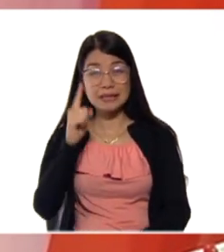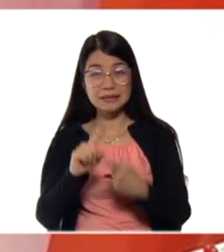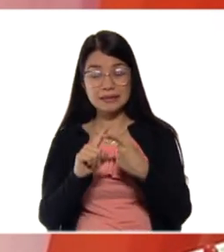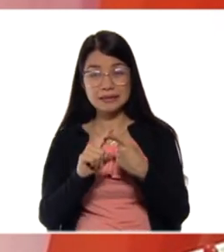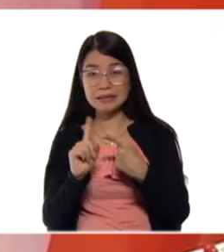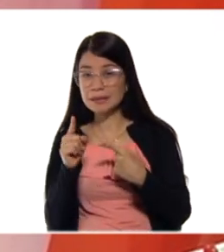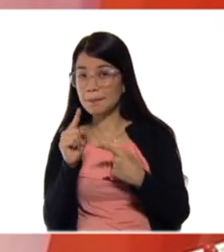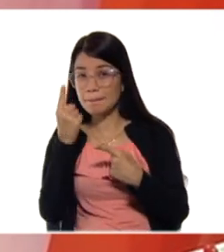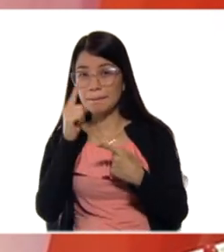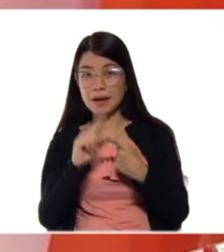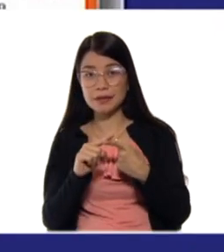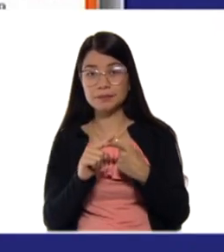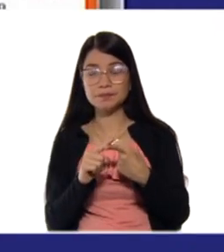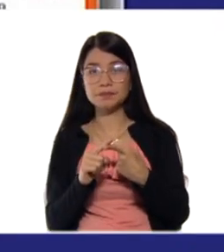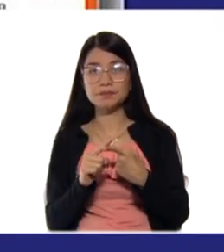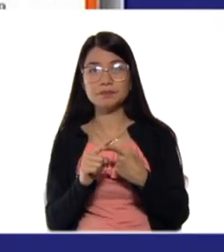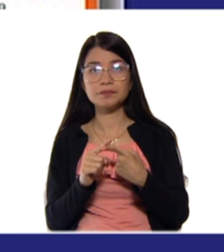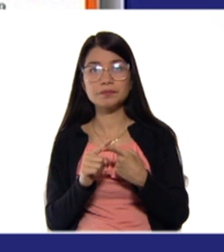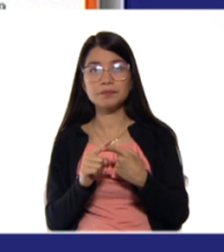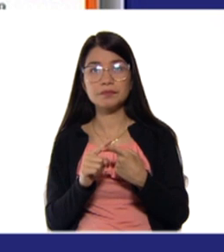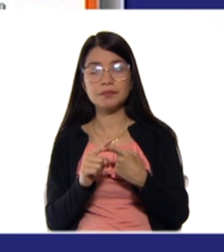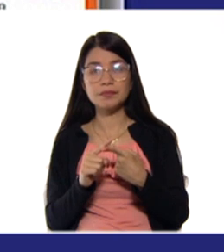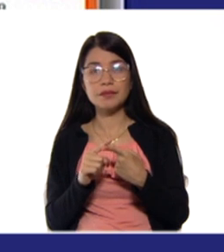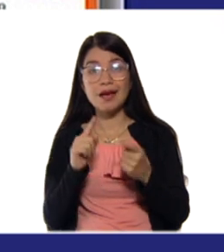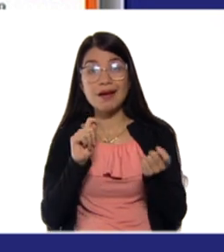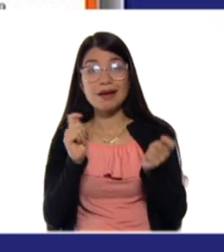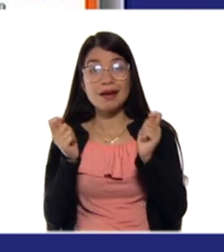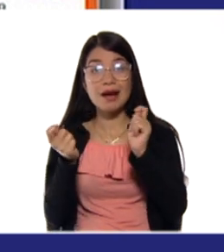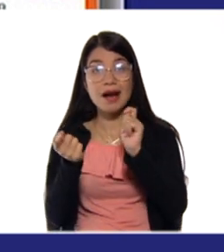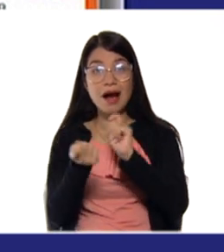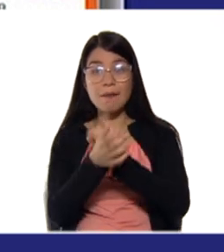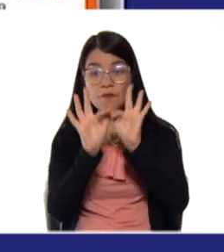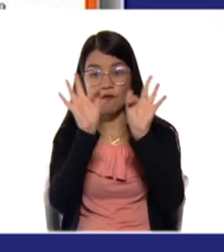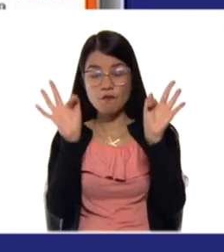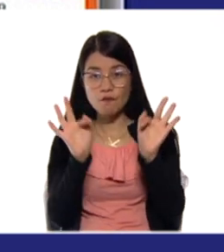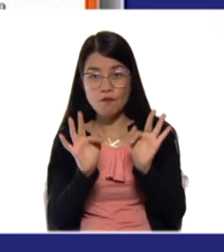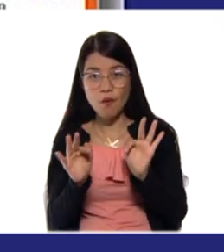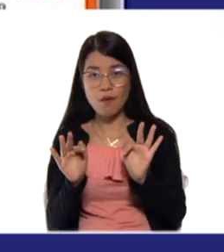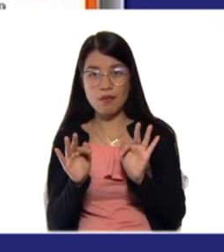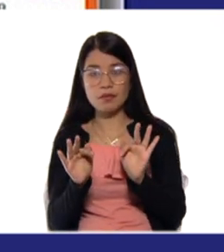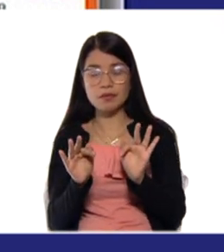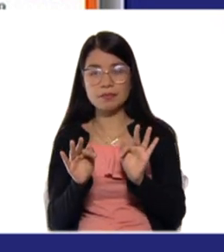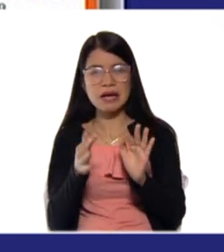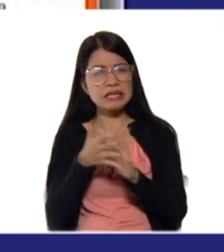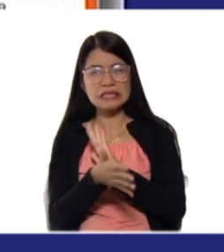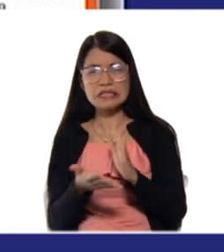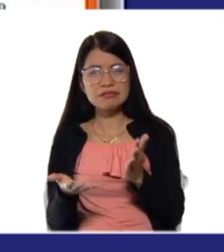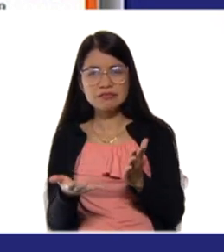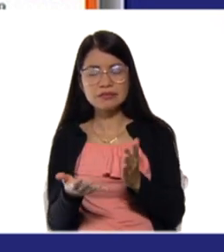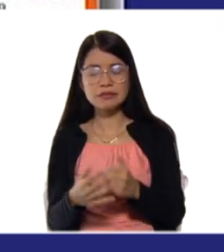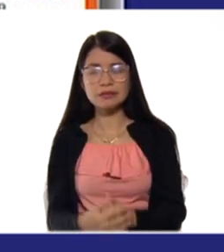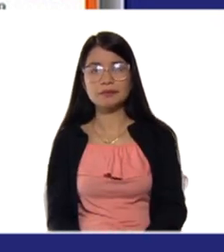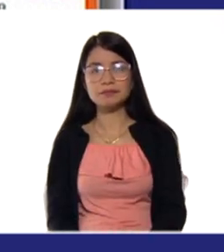acabamos de hablar. Según el cambio estructural. ¿A qué hablamos? Aquí hacemos referencia al cambio estructural.